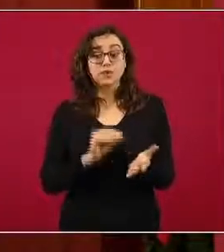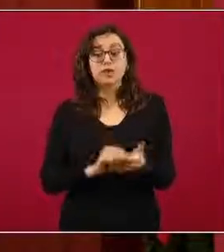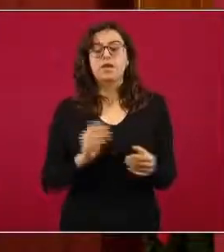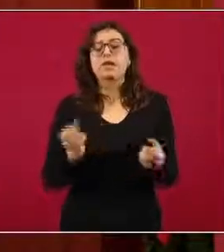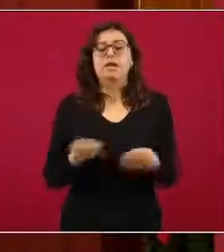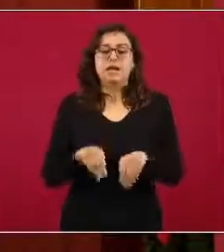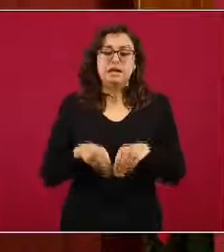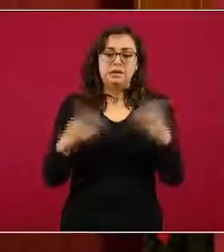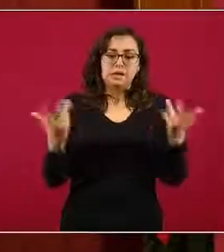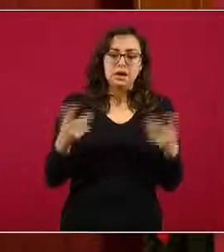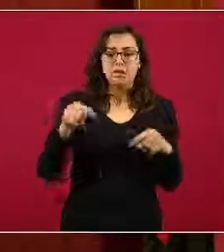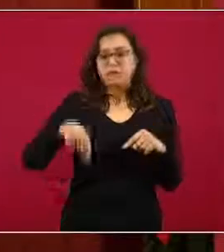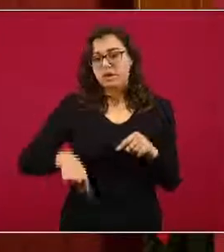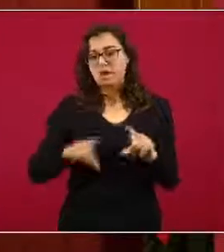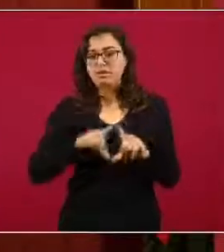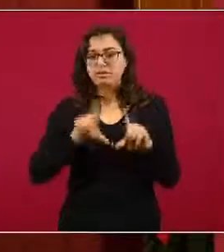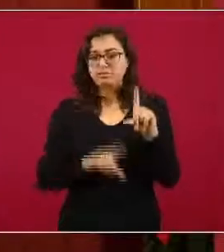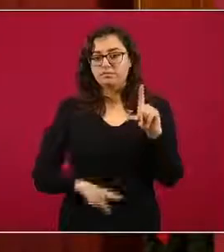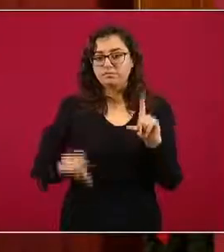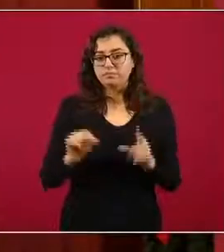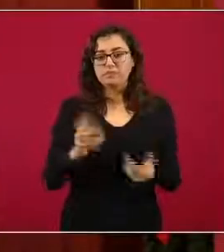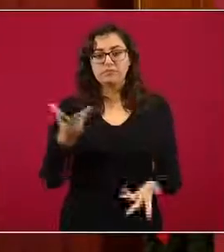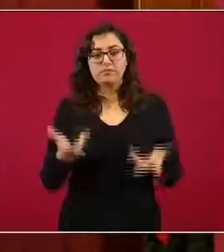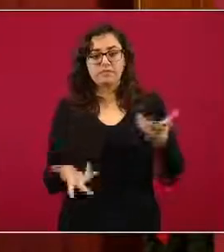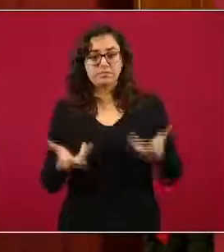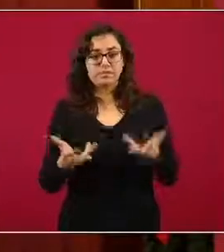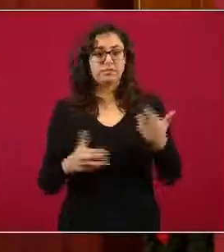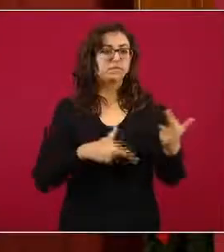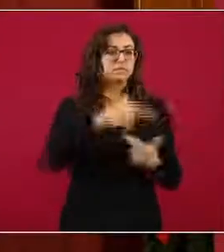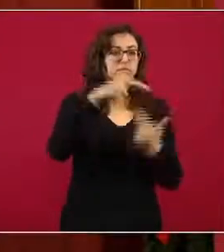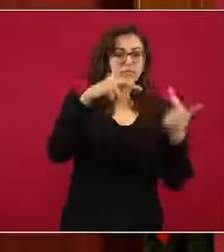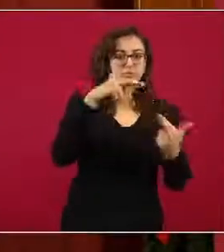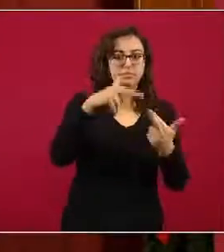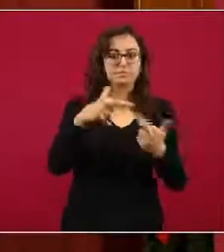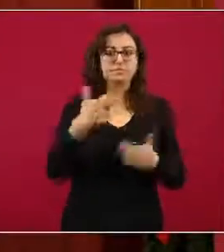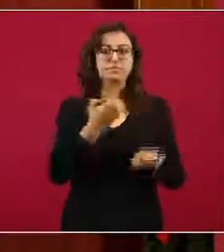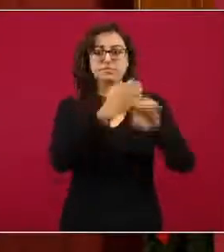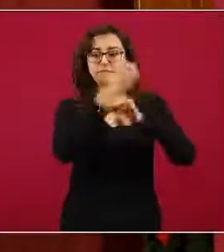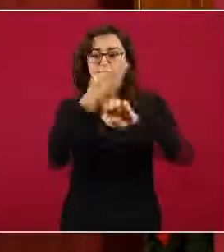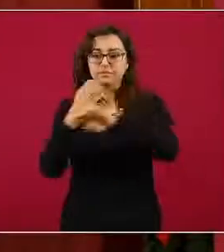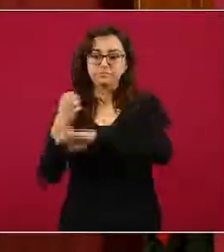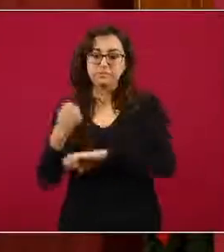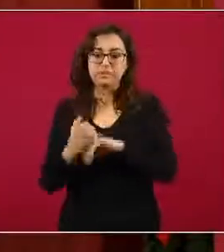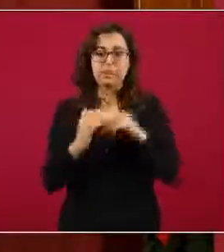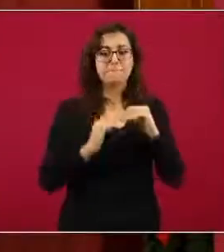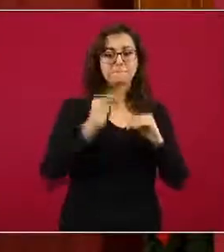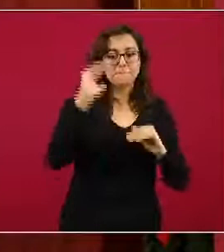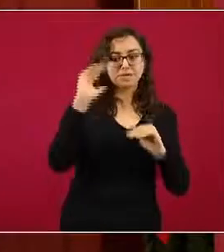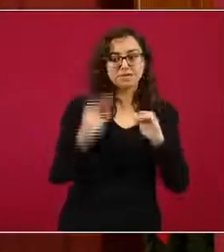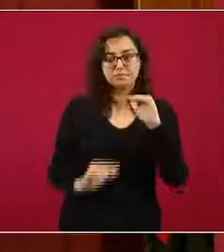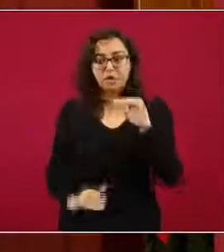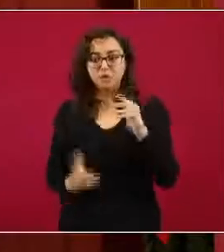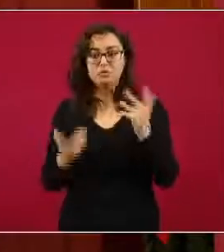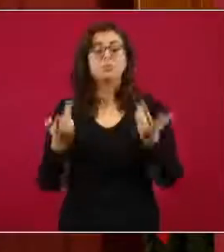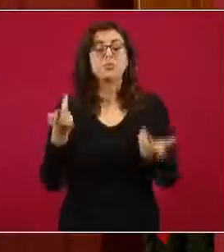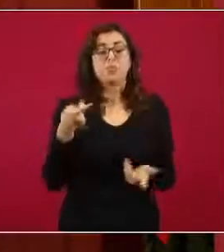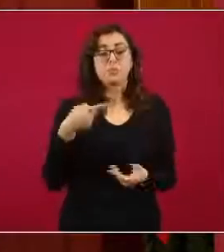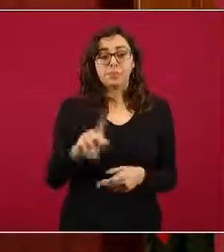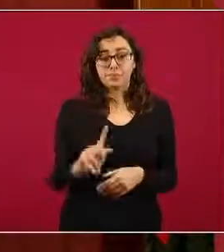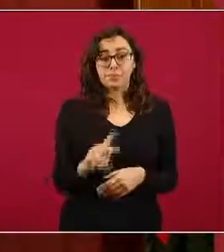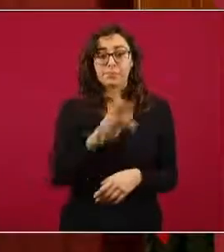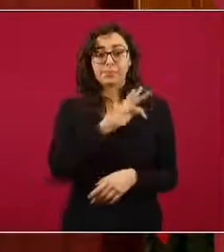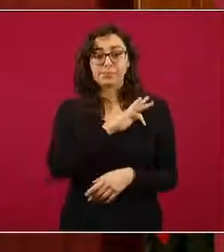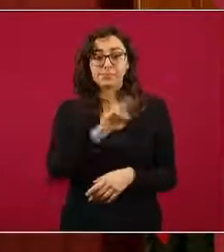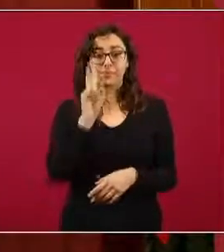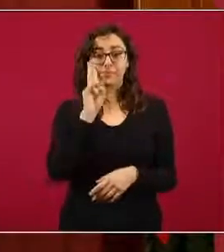federativa en la cual usted resida, habrá mayor actividad o menor actividad, pero como veíamos en el